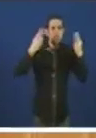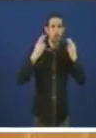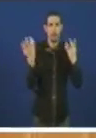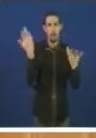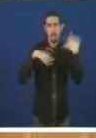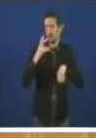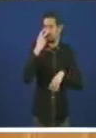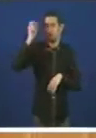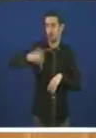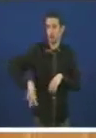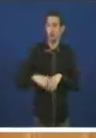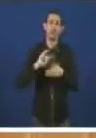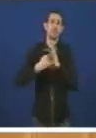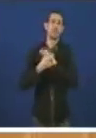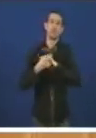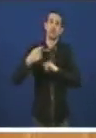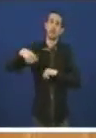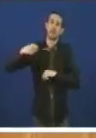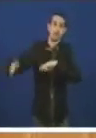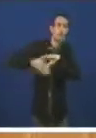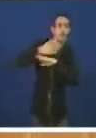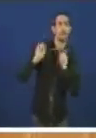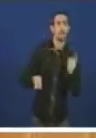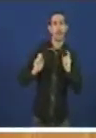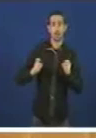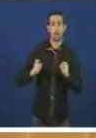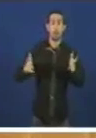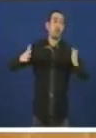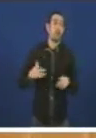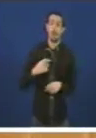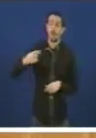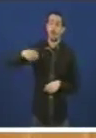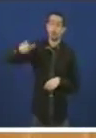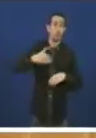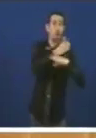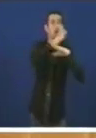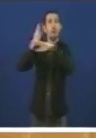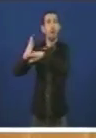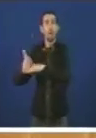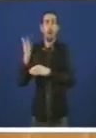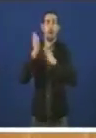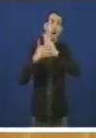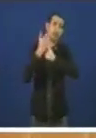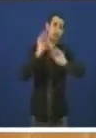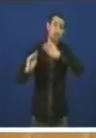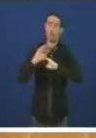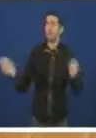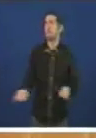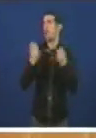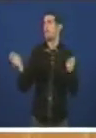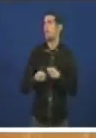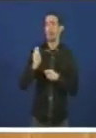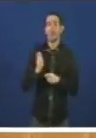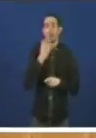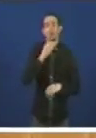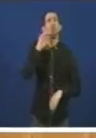tema De que o presidente Foi a México Porque o nosso presidente Foi a tantos sitos Anunciou tantas cousas O problema xa non é que anuncie Cando vai cumprir